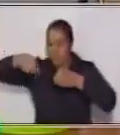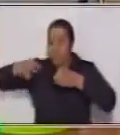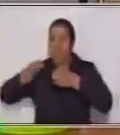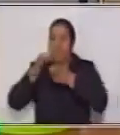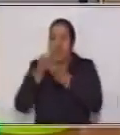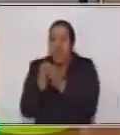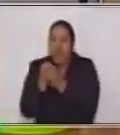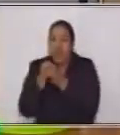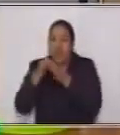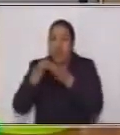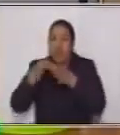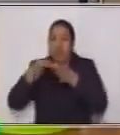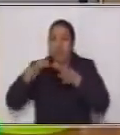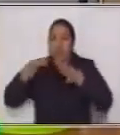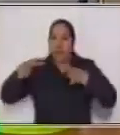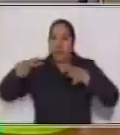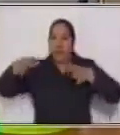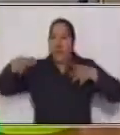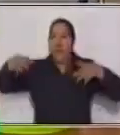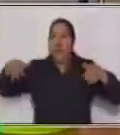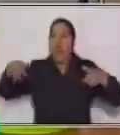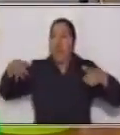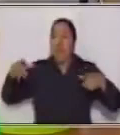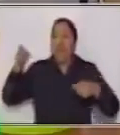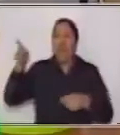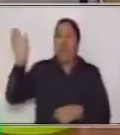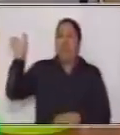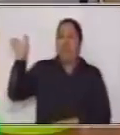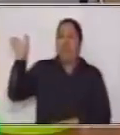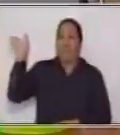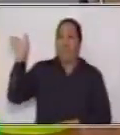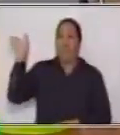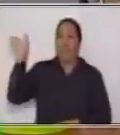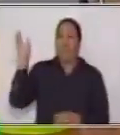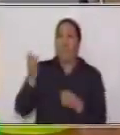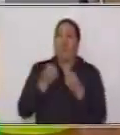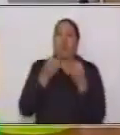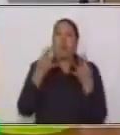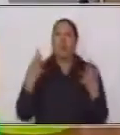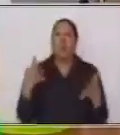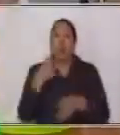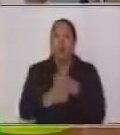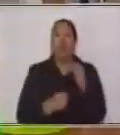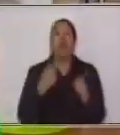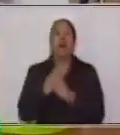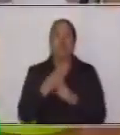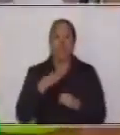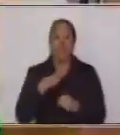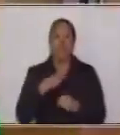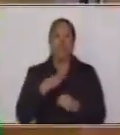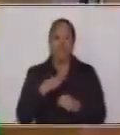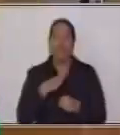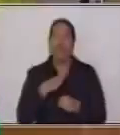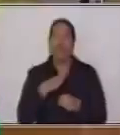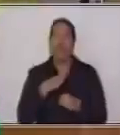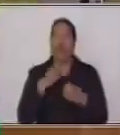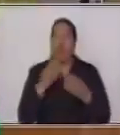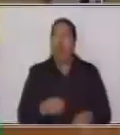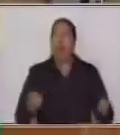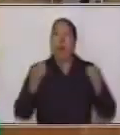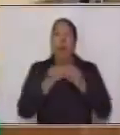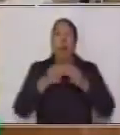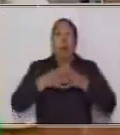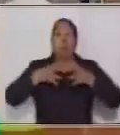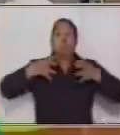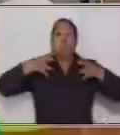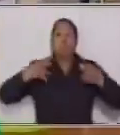que representan la cantidad exacta de vida que tiene un árbol. Mientras más grueso es